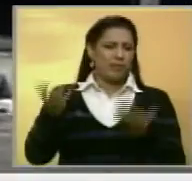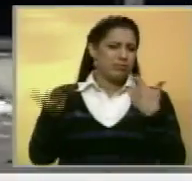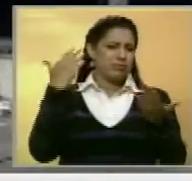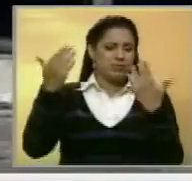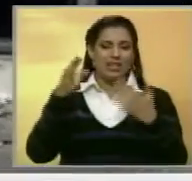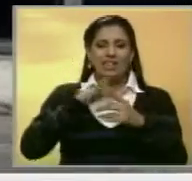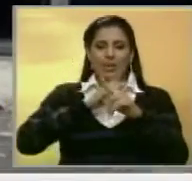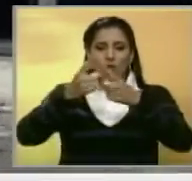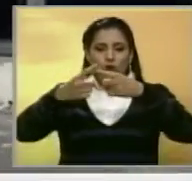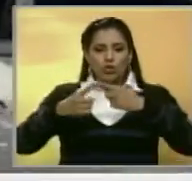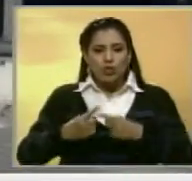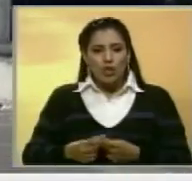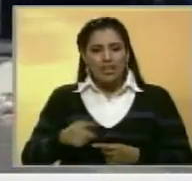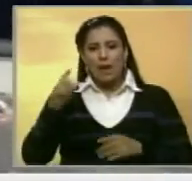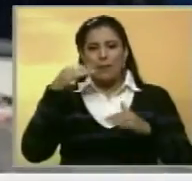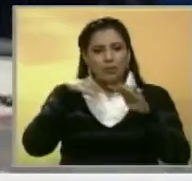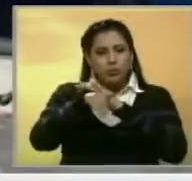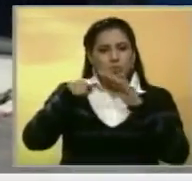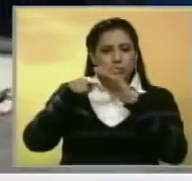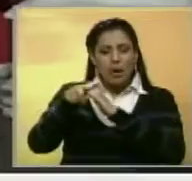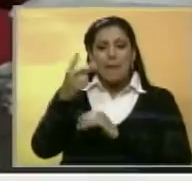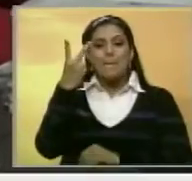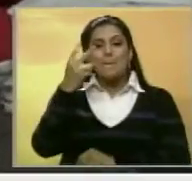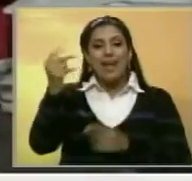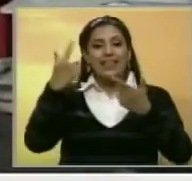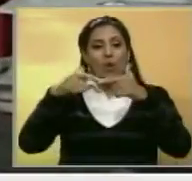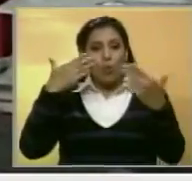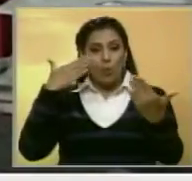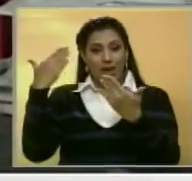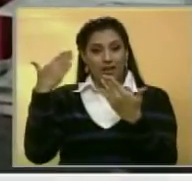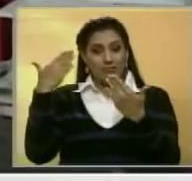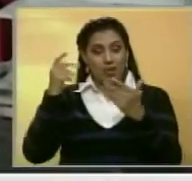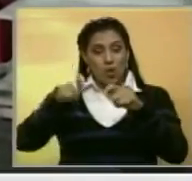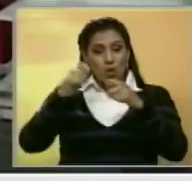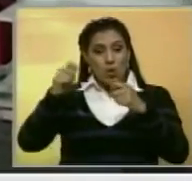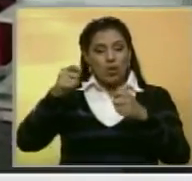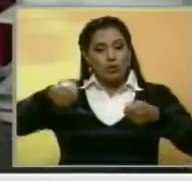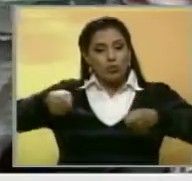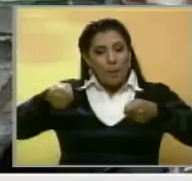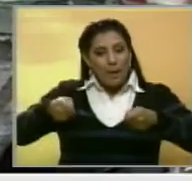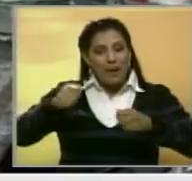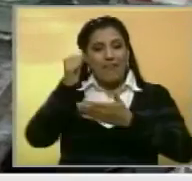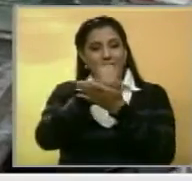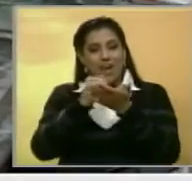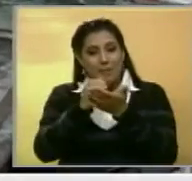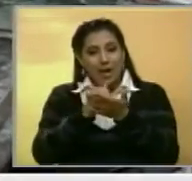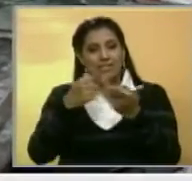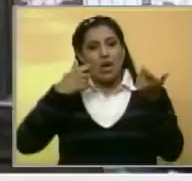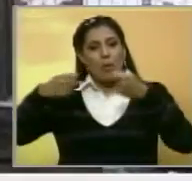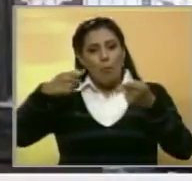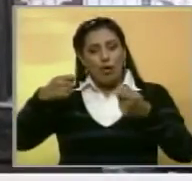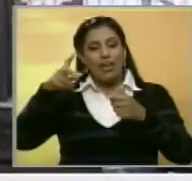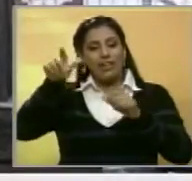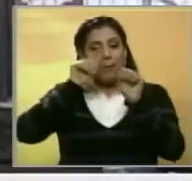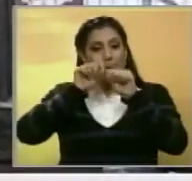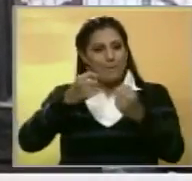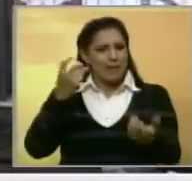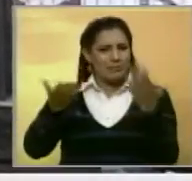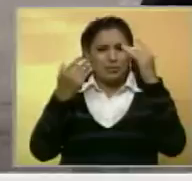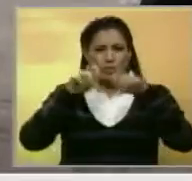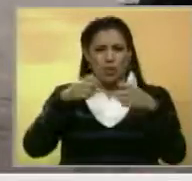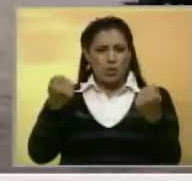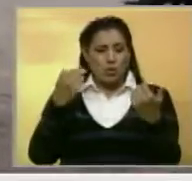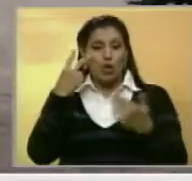dejando un registro de ingresos ilegales a 20 establecimientos, como supermercados, farmacias, bodegones y panaderías.